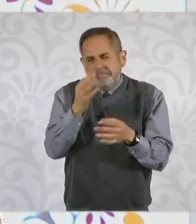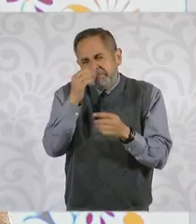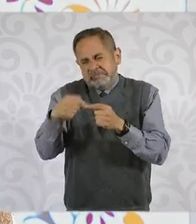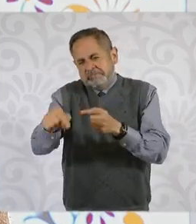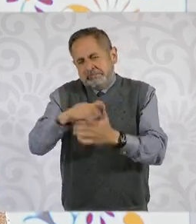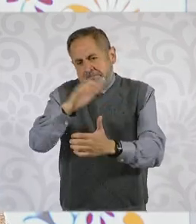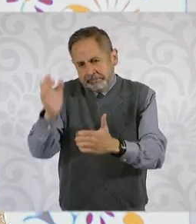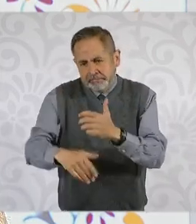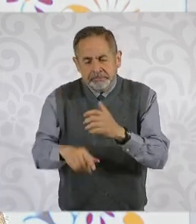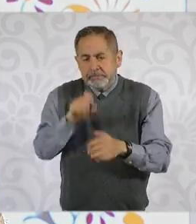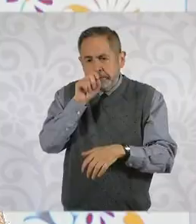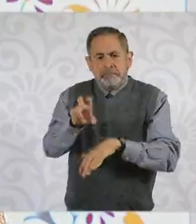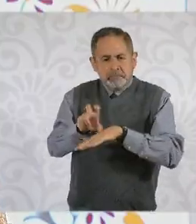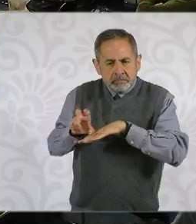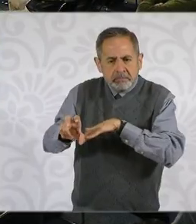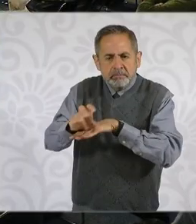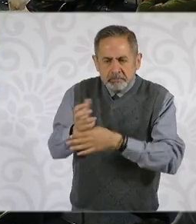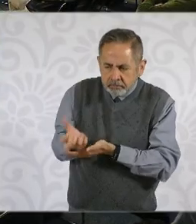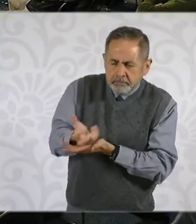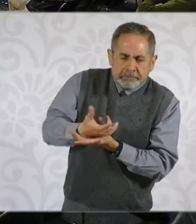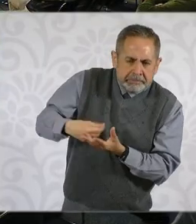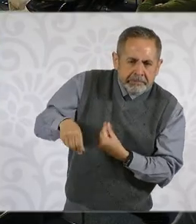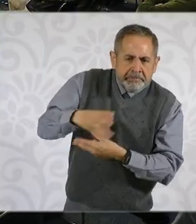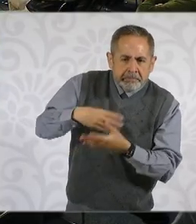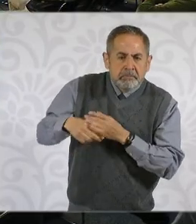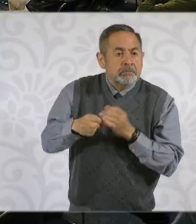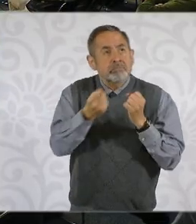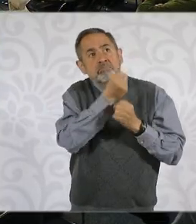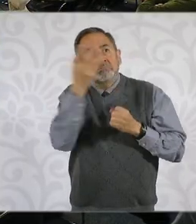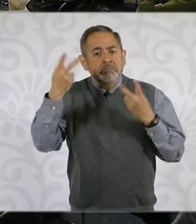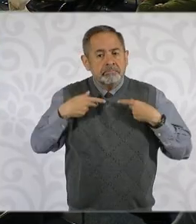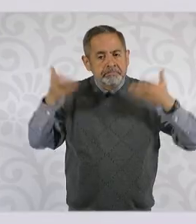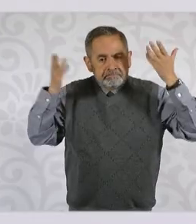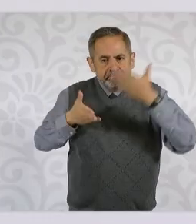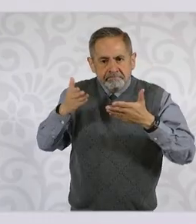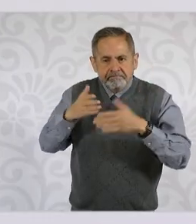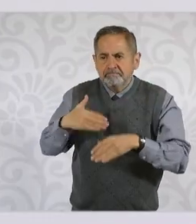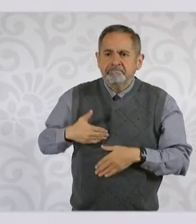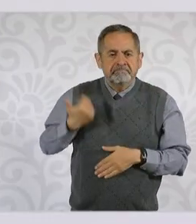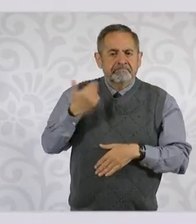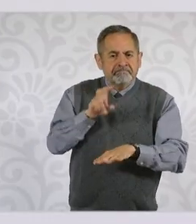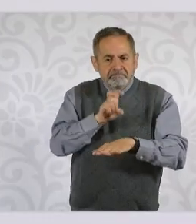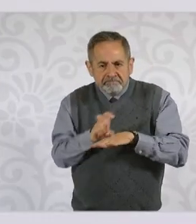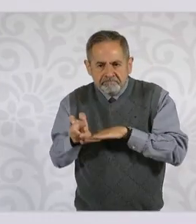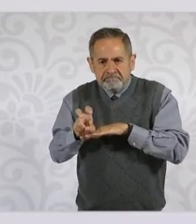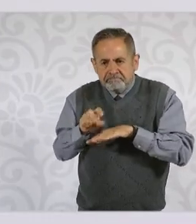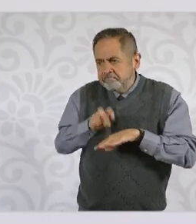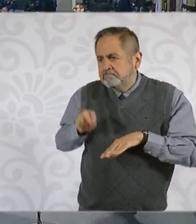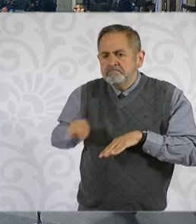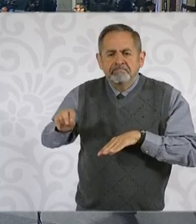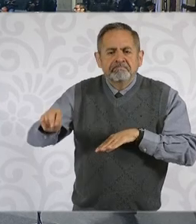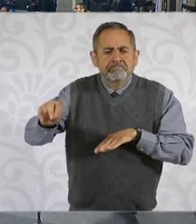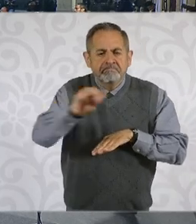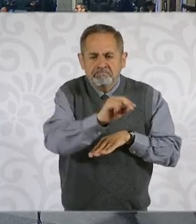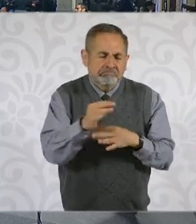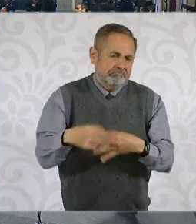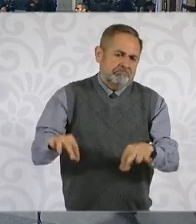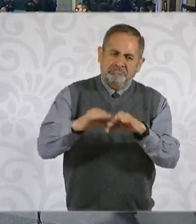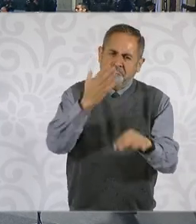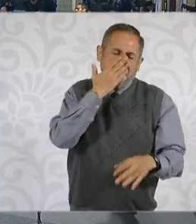el propio Tren Maya va a ser una generación de turismo para el sureste de México muy importante. Gracias.